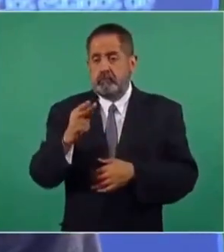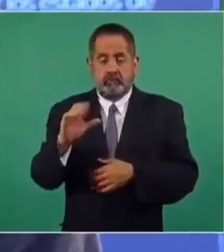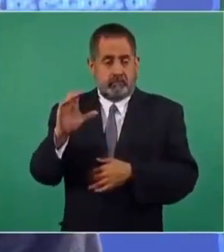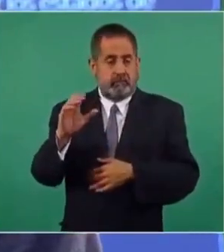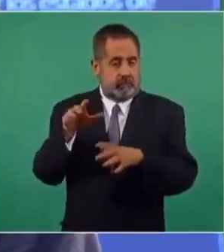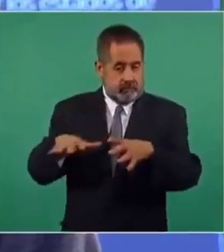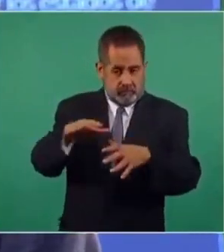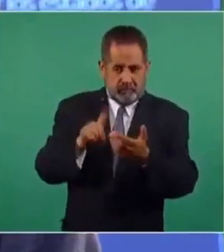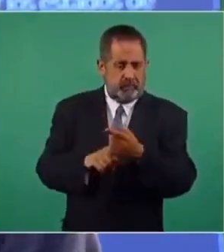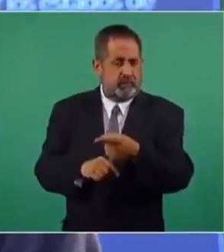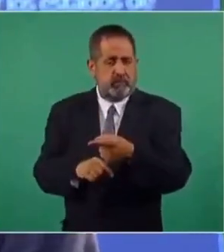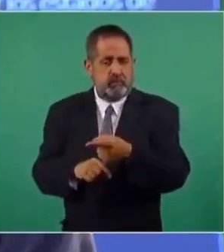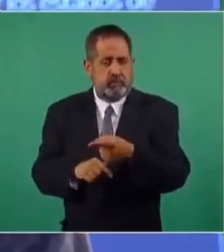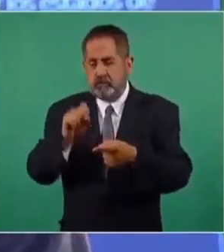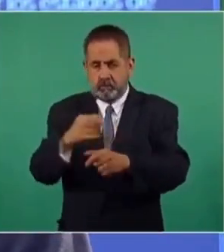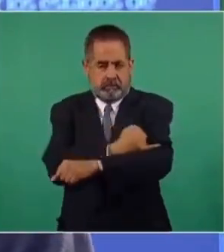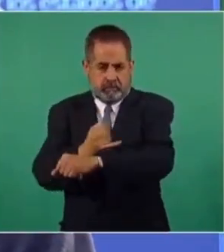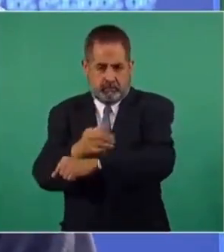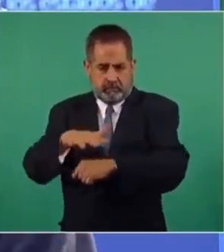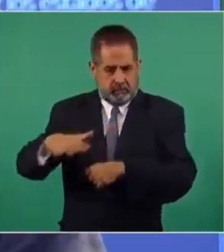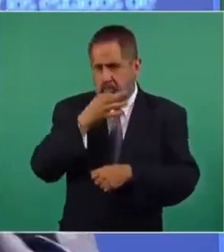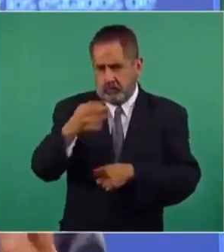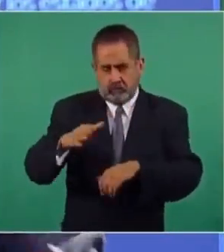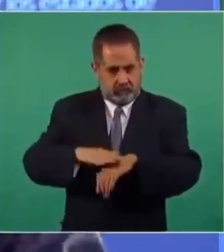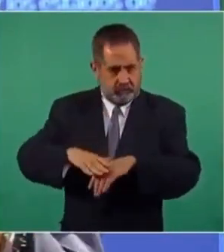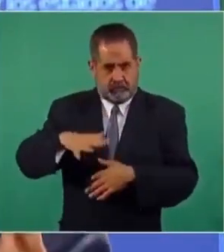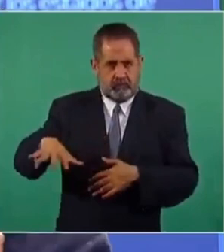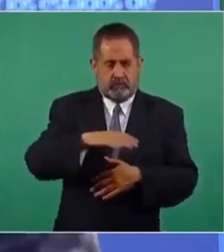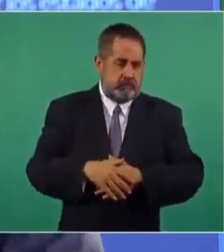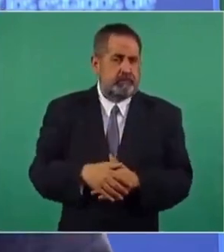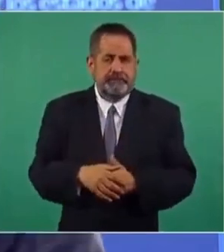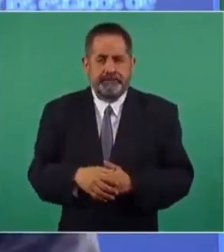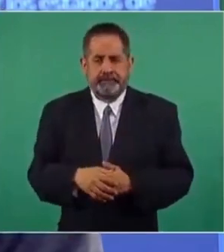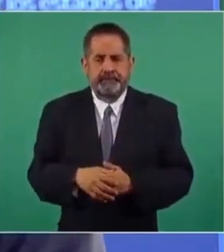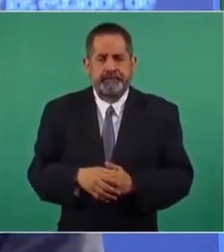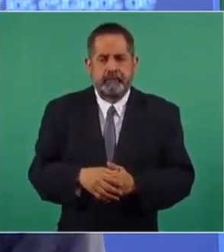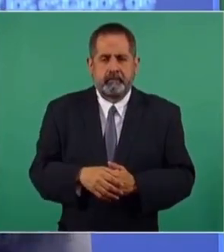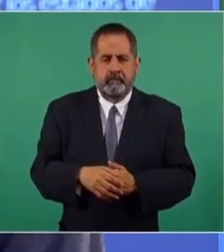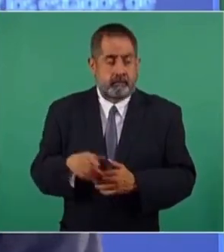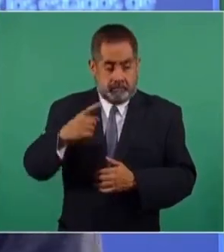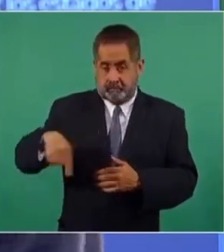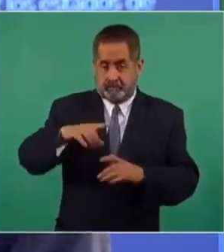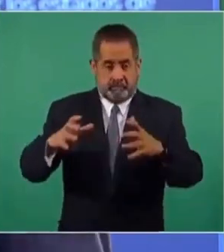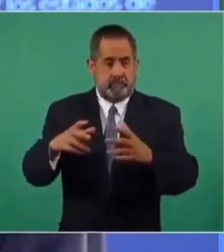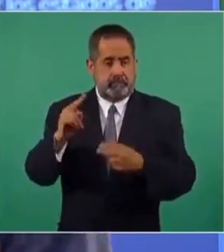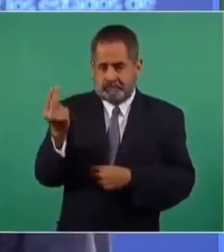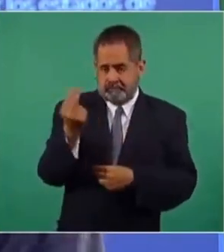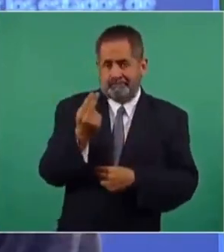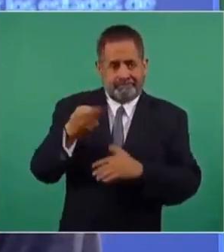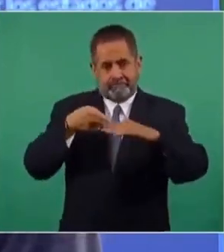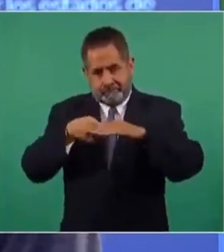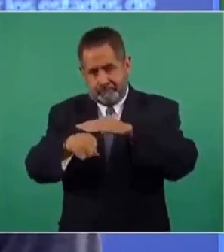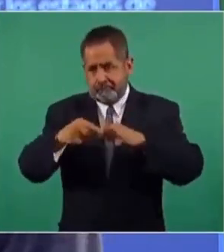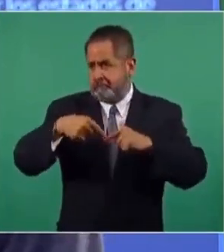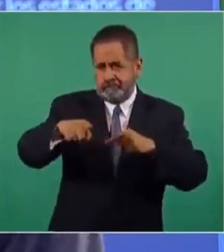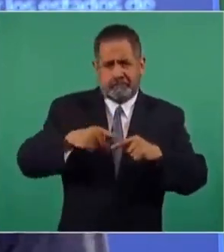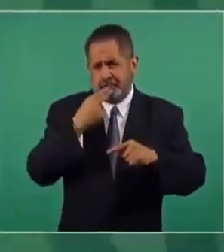y de Iztapalapa, porque ellos requieren el servicio